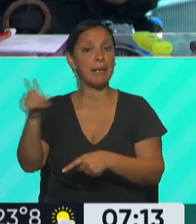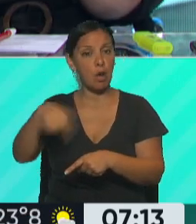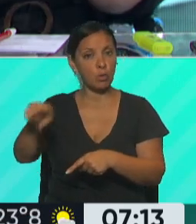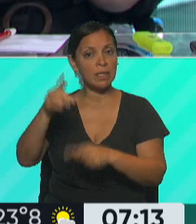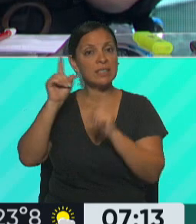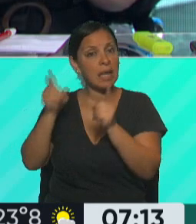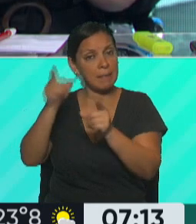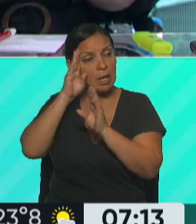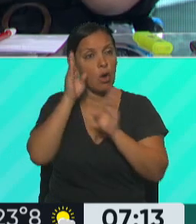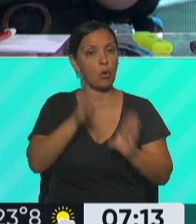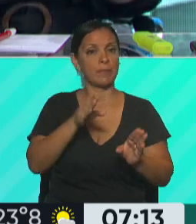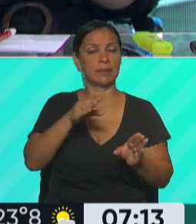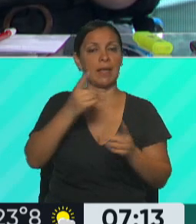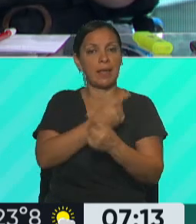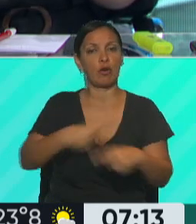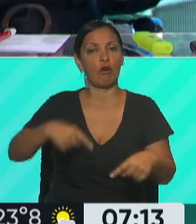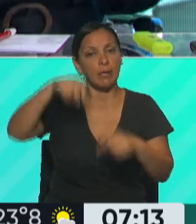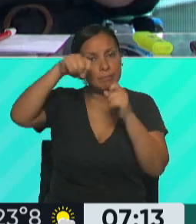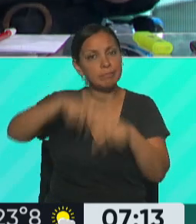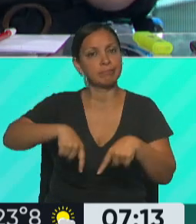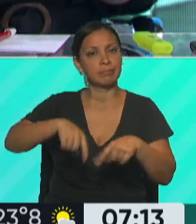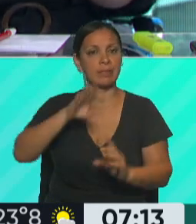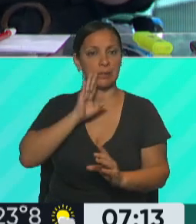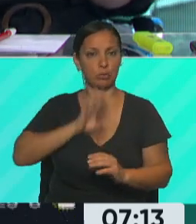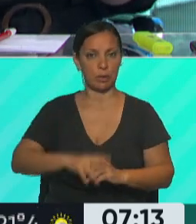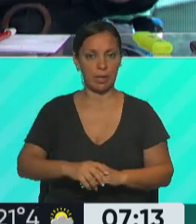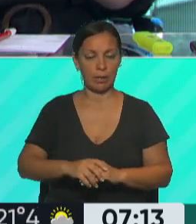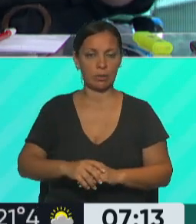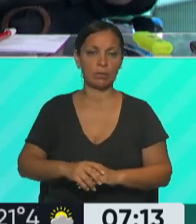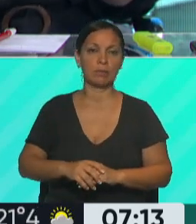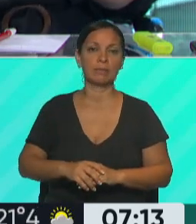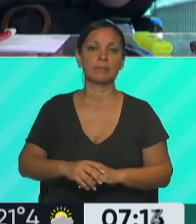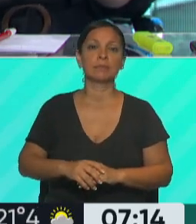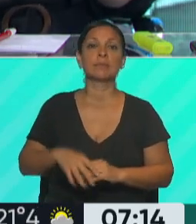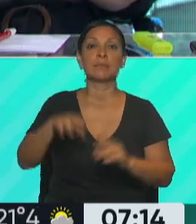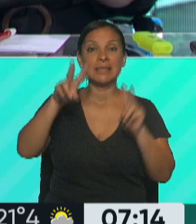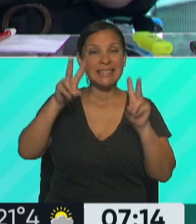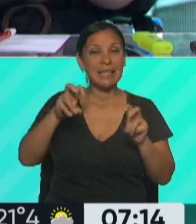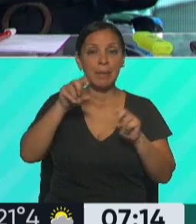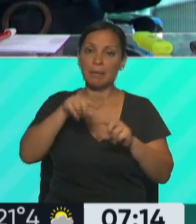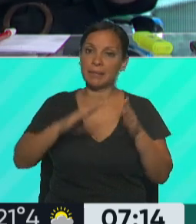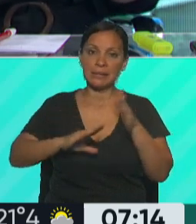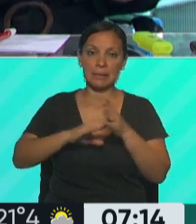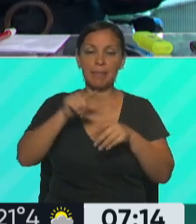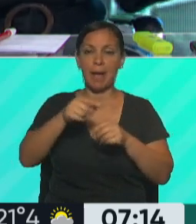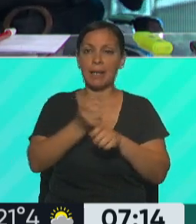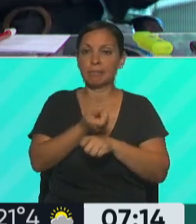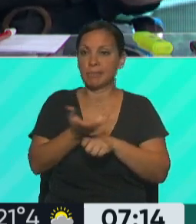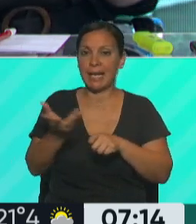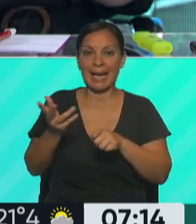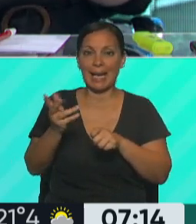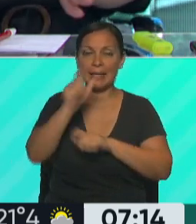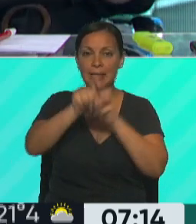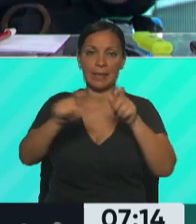de los asuntos internos y en este caso tiene que ver con el aumento del flujo migratorio que va desde toda